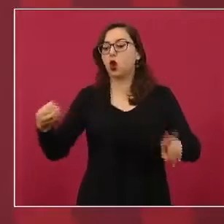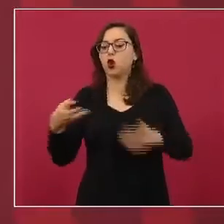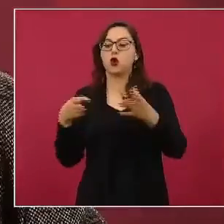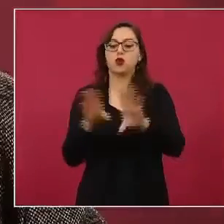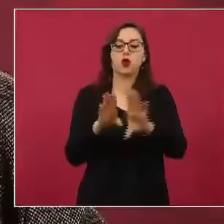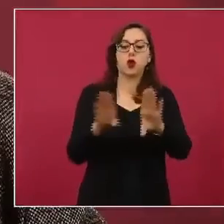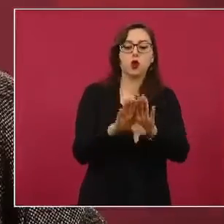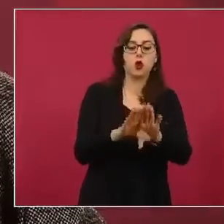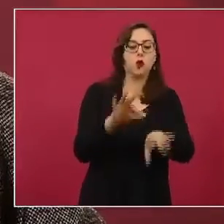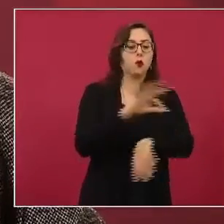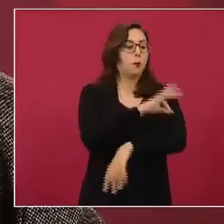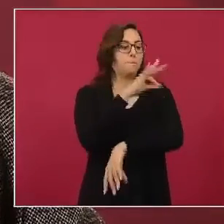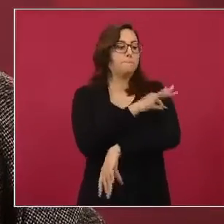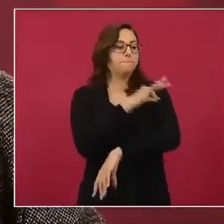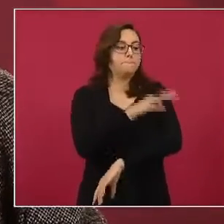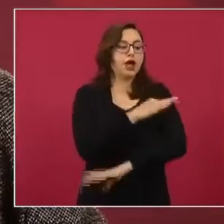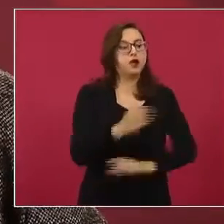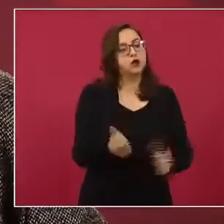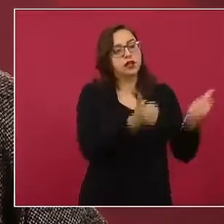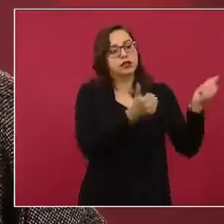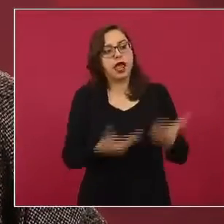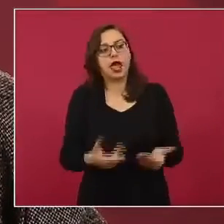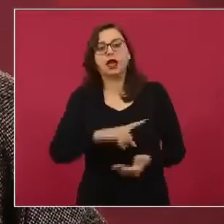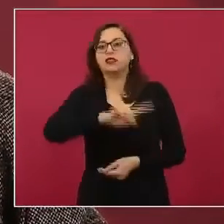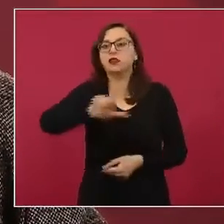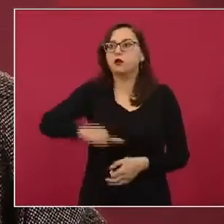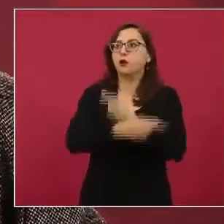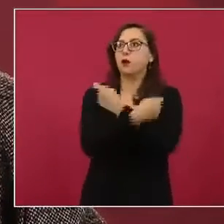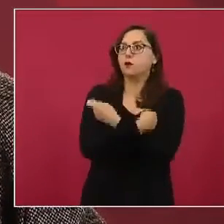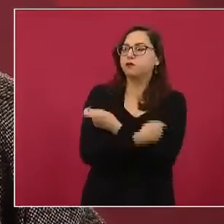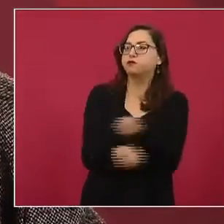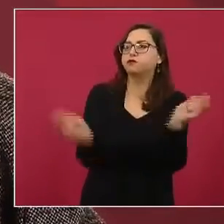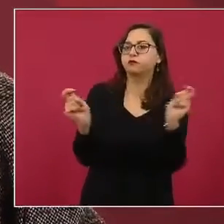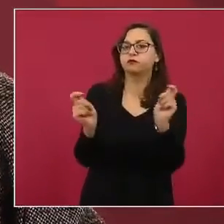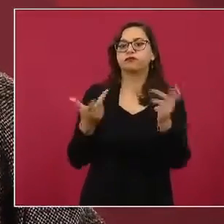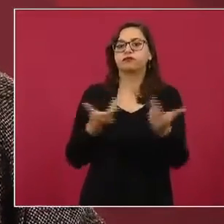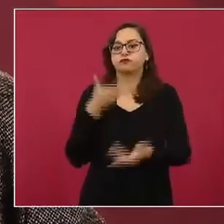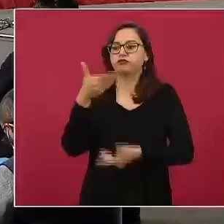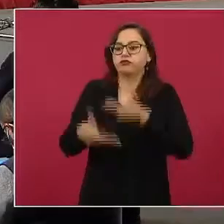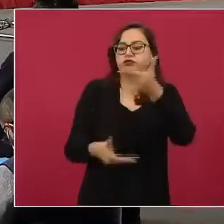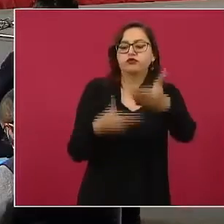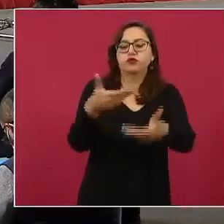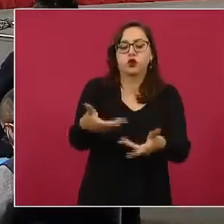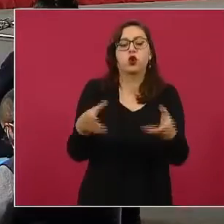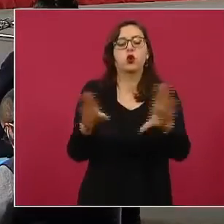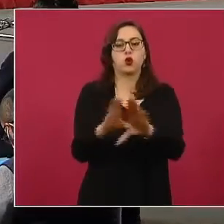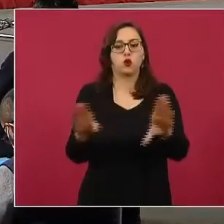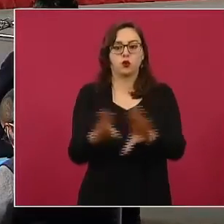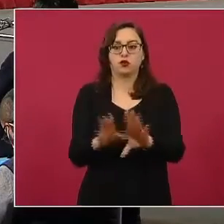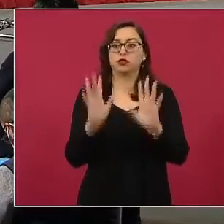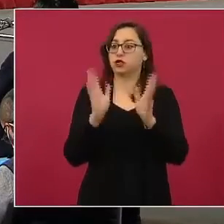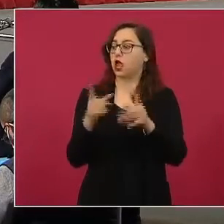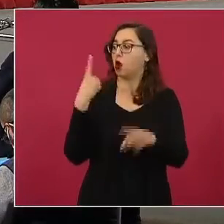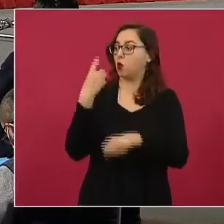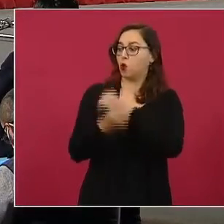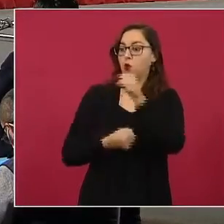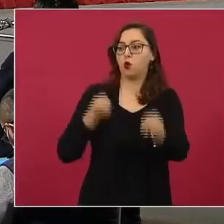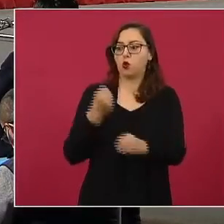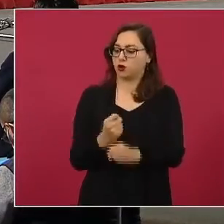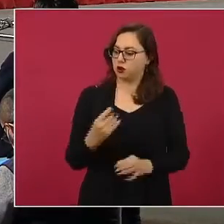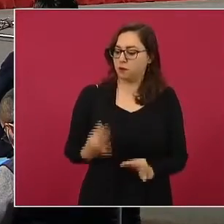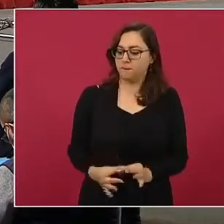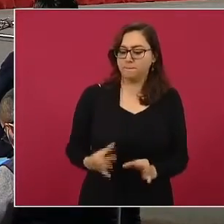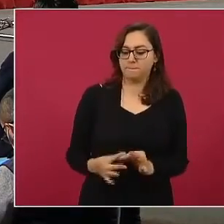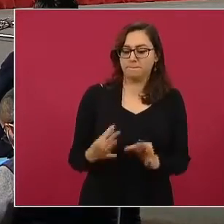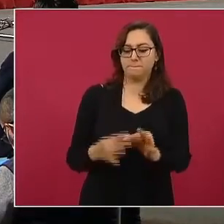vacunas al sitio de su aplicación y que permitió la vacunación en nuestro país desde hace un año. El